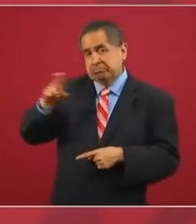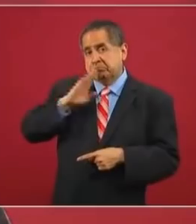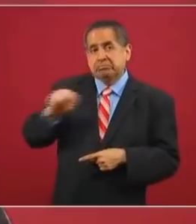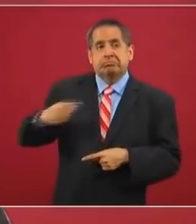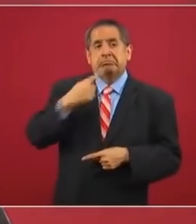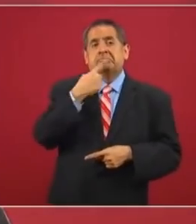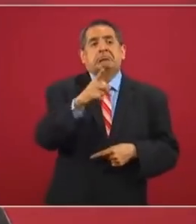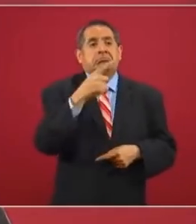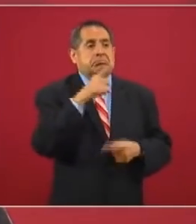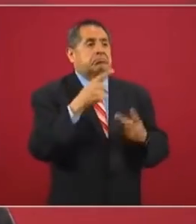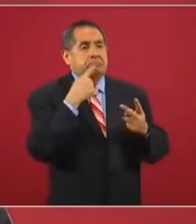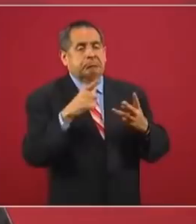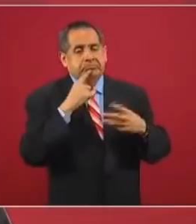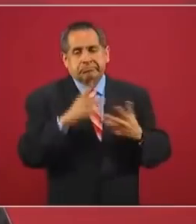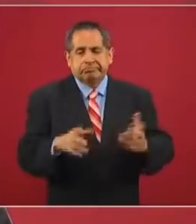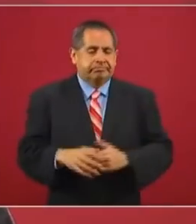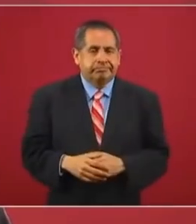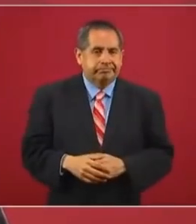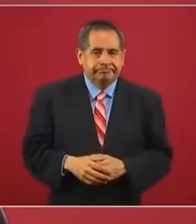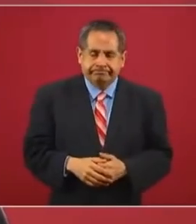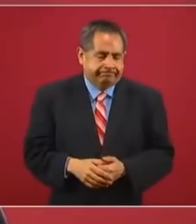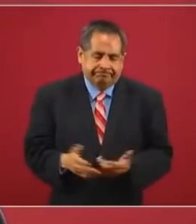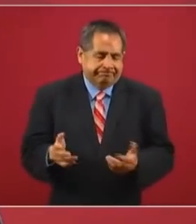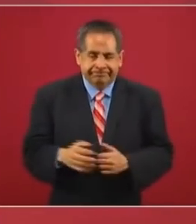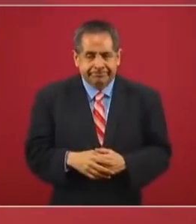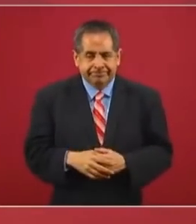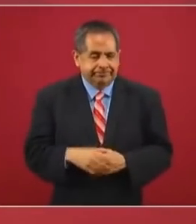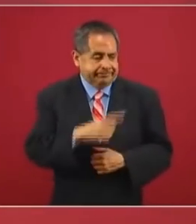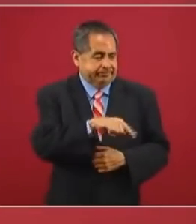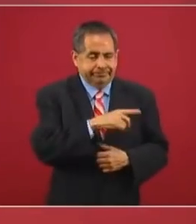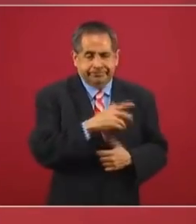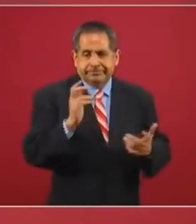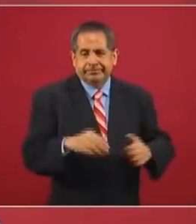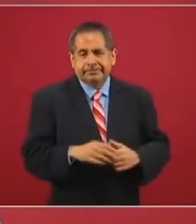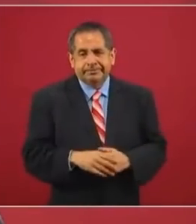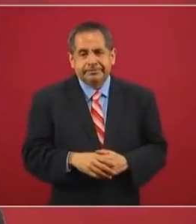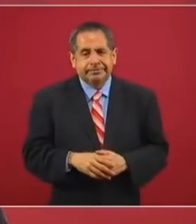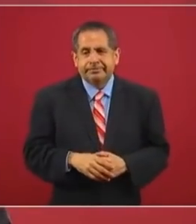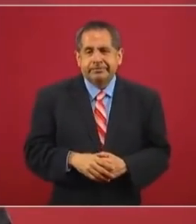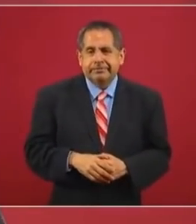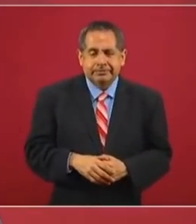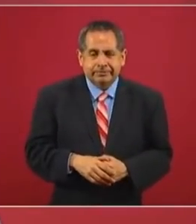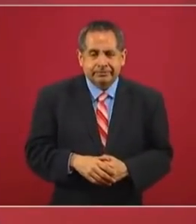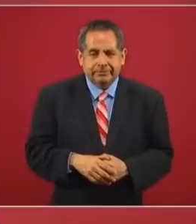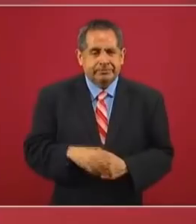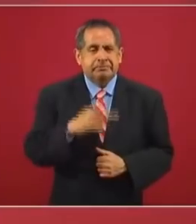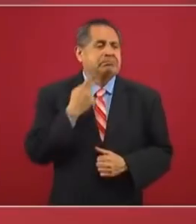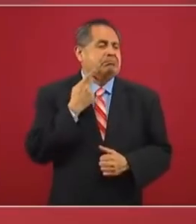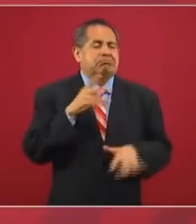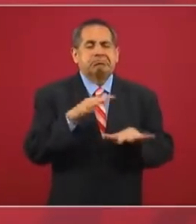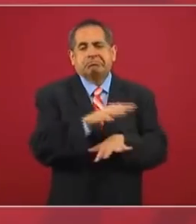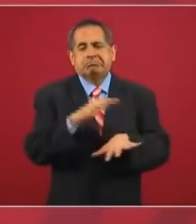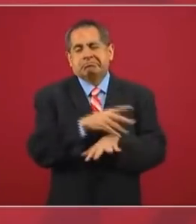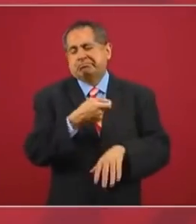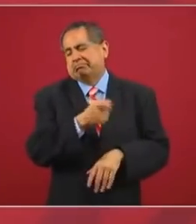no es más que politiquería.